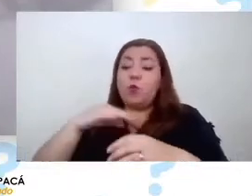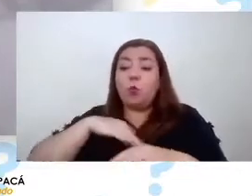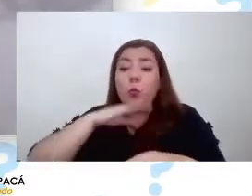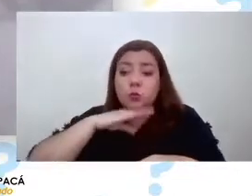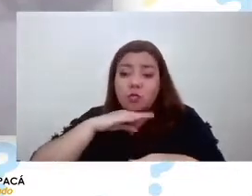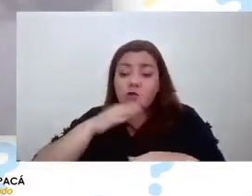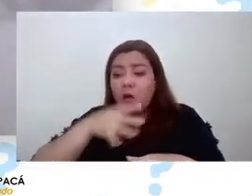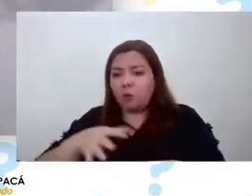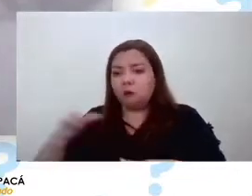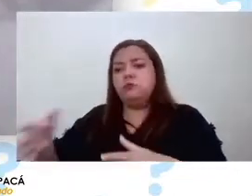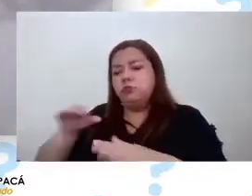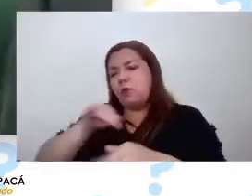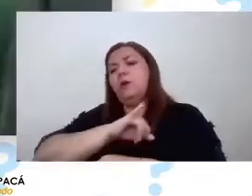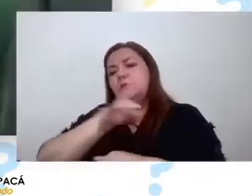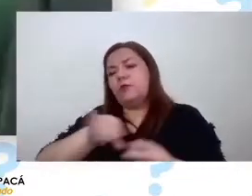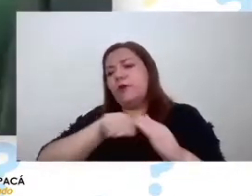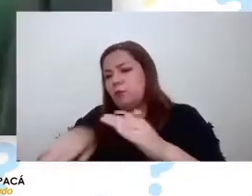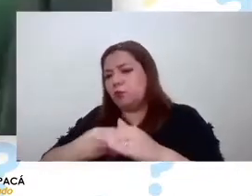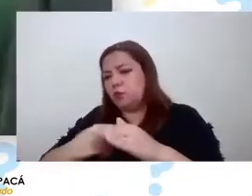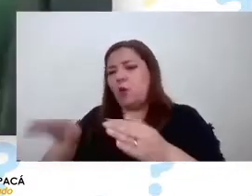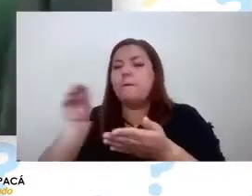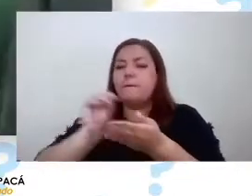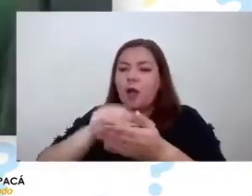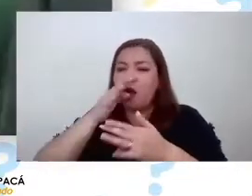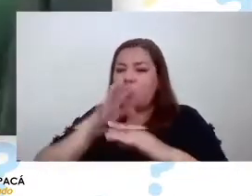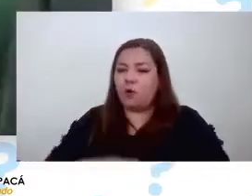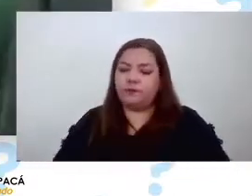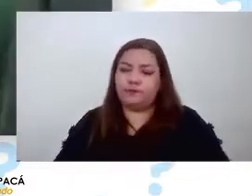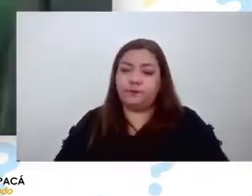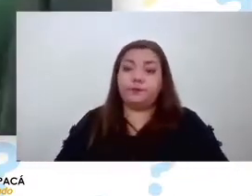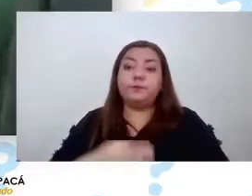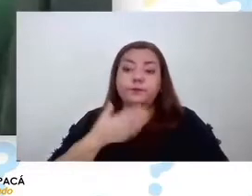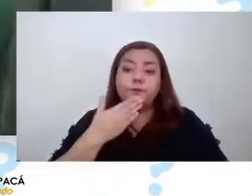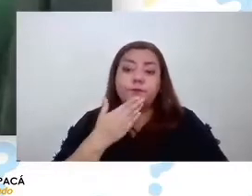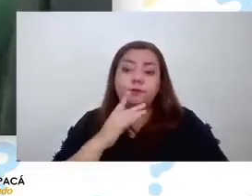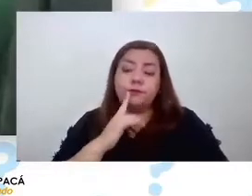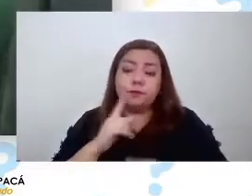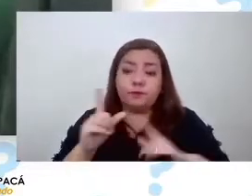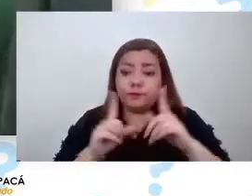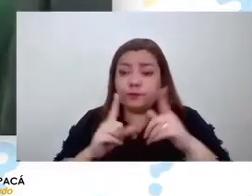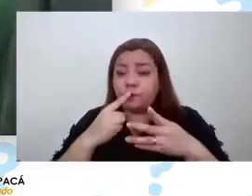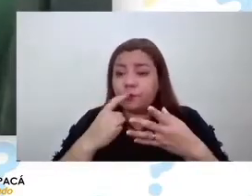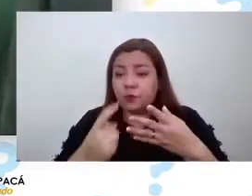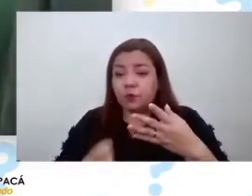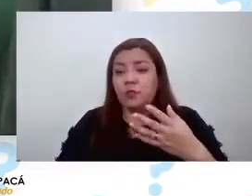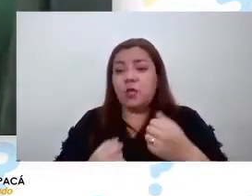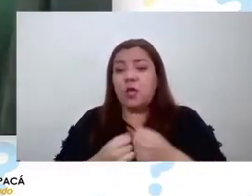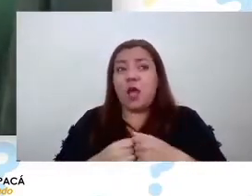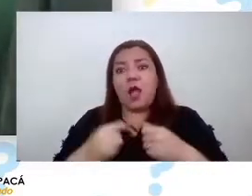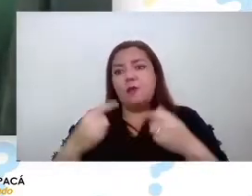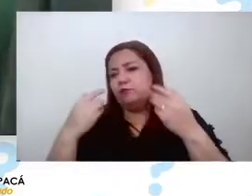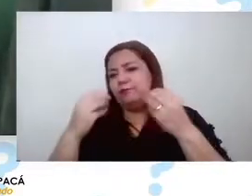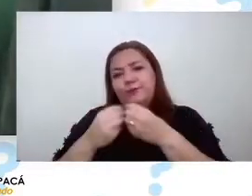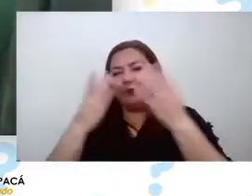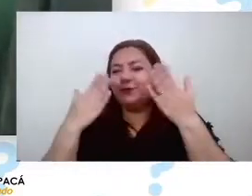ya a ver si seguimos con algunas preguntas que tenemos también por bueno hay bastantes saludos también que tenemos también a través de las distintas